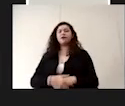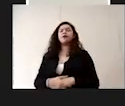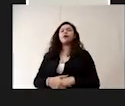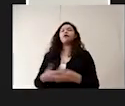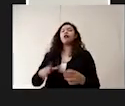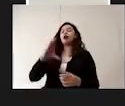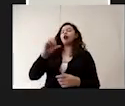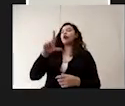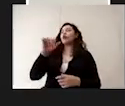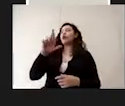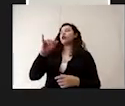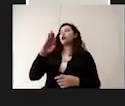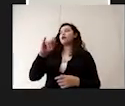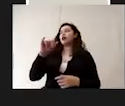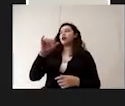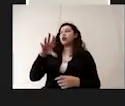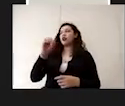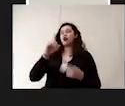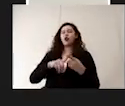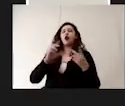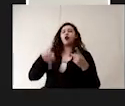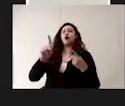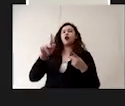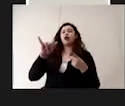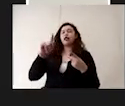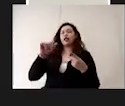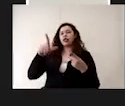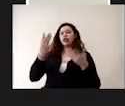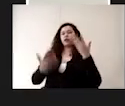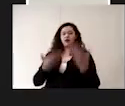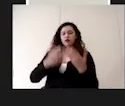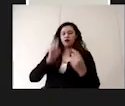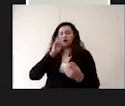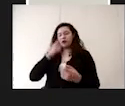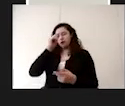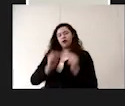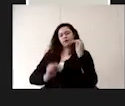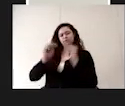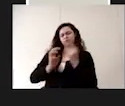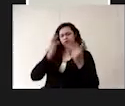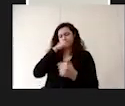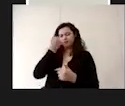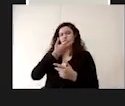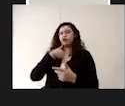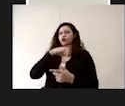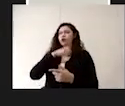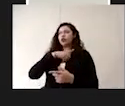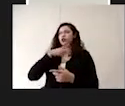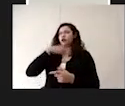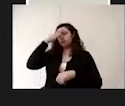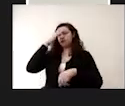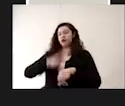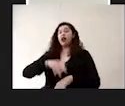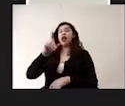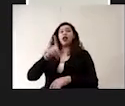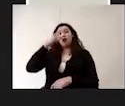clorímetro o kit comparador visual para medir. Debemos tener presente que el agua